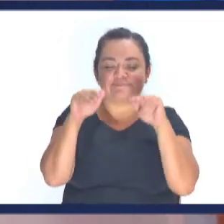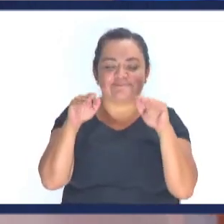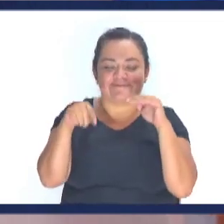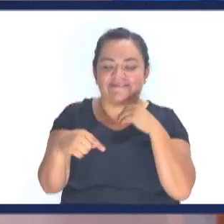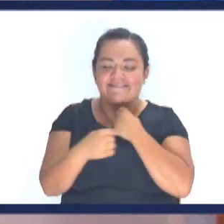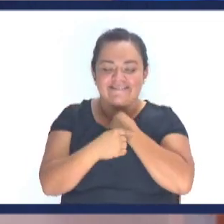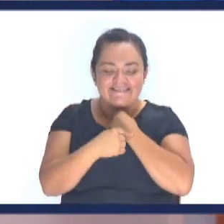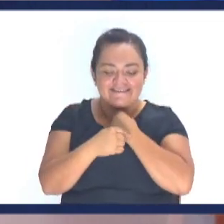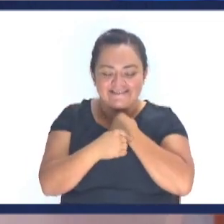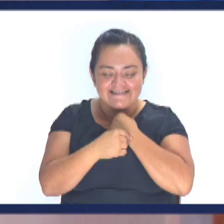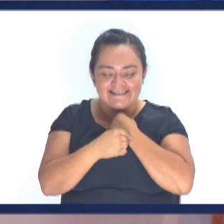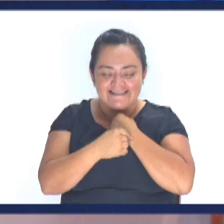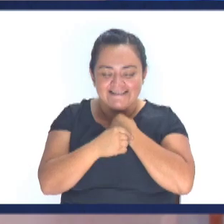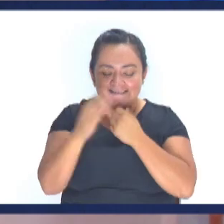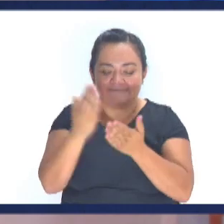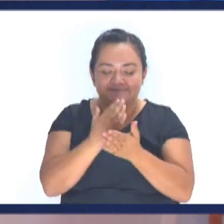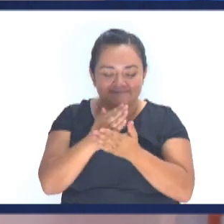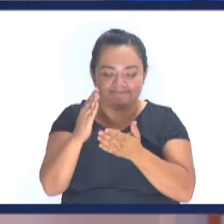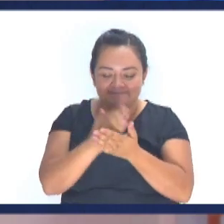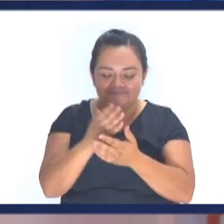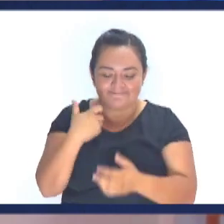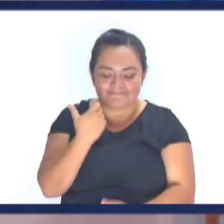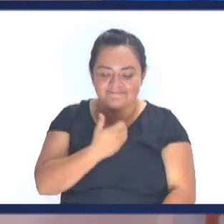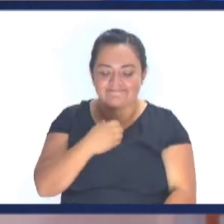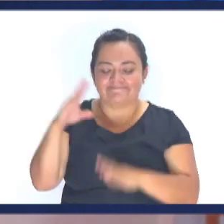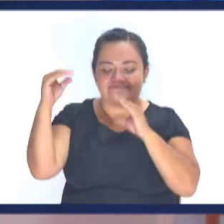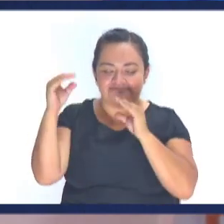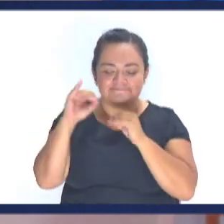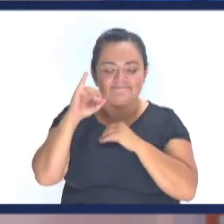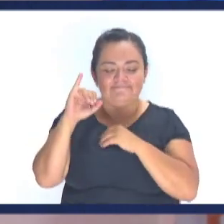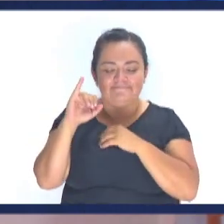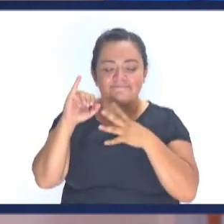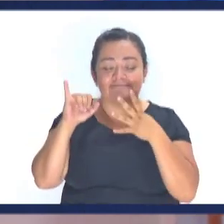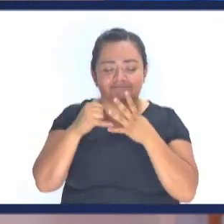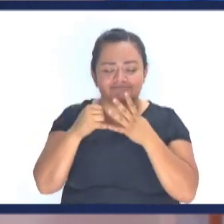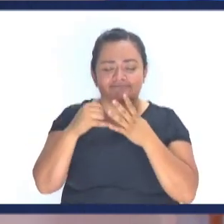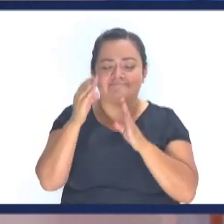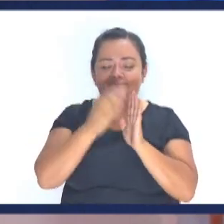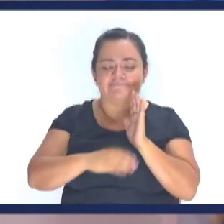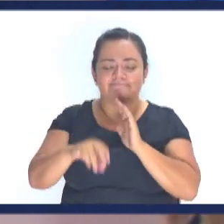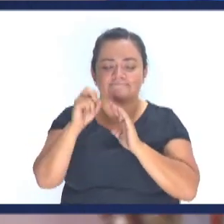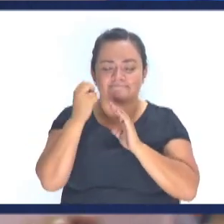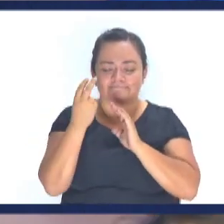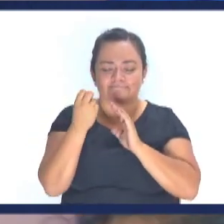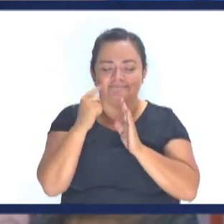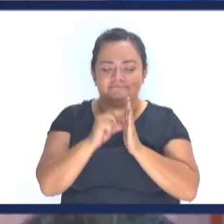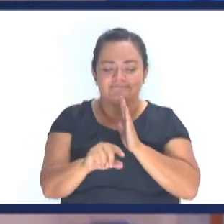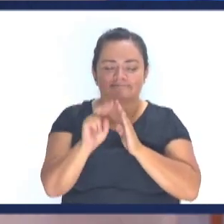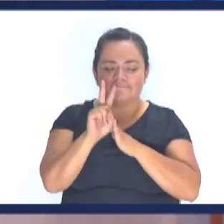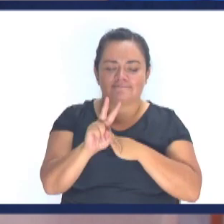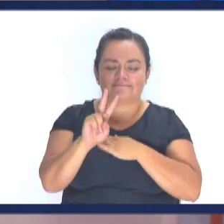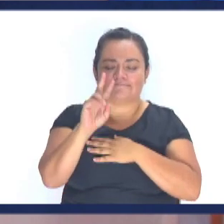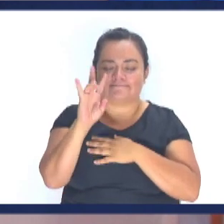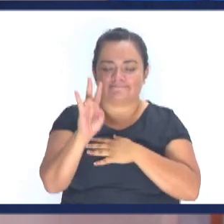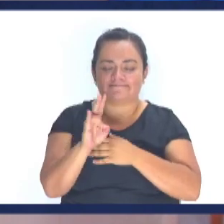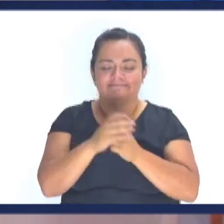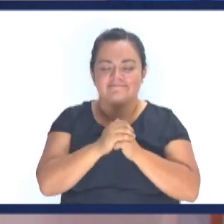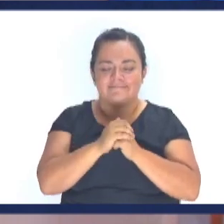minutos Que hemos compartido Tu palabra Y que hemos hablado De Juan Capítulo 12 Versículo 27